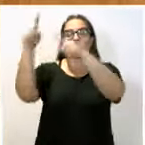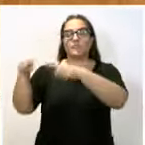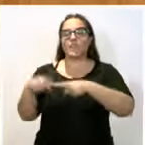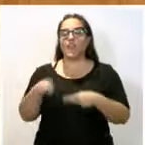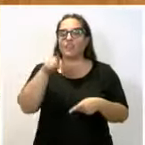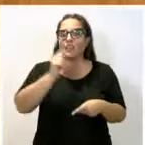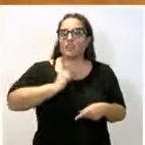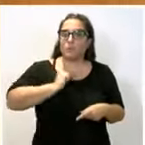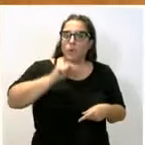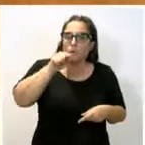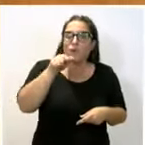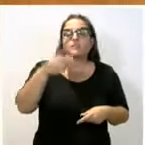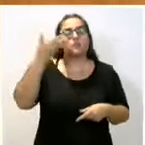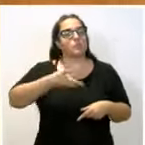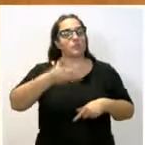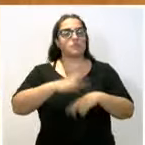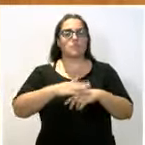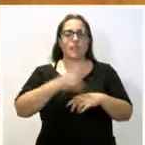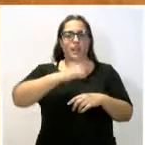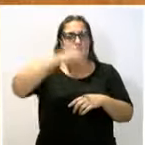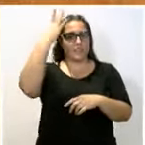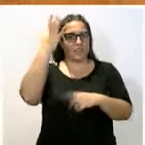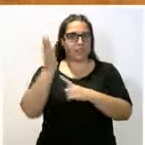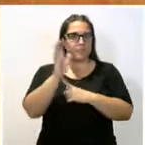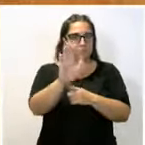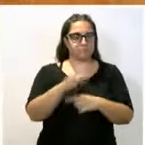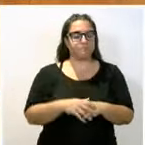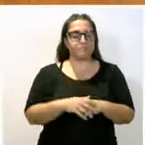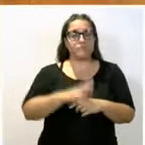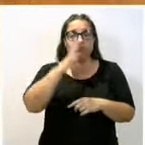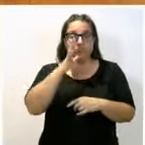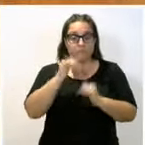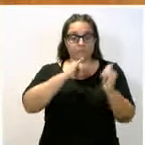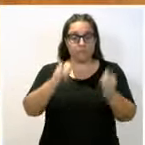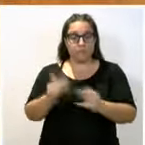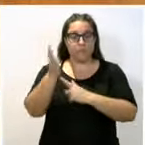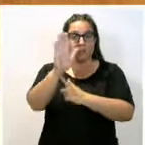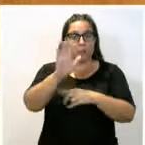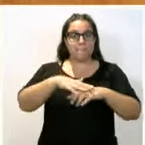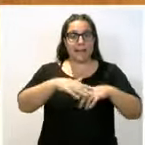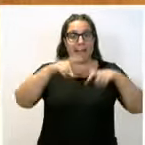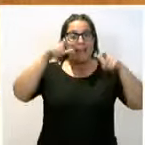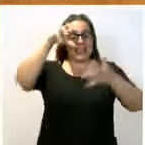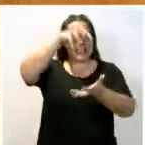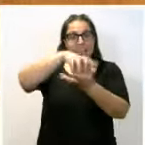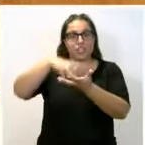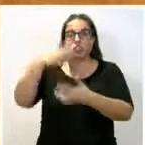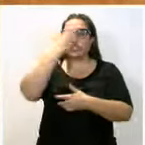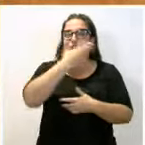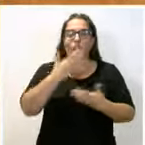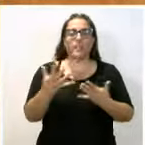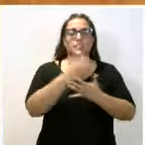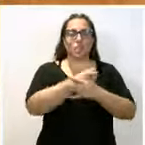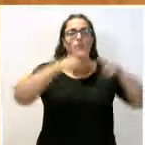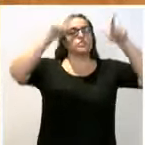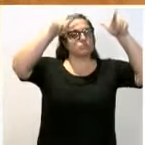fundamental para abordar esa iniciativa. Y traemos aquí una iniciativa para que esto se instale en todos los centros escolares, porque junto